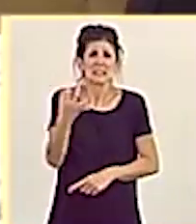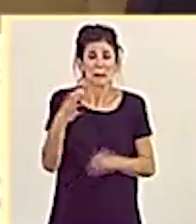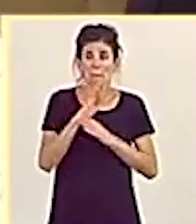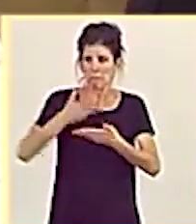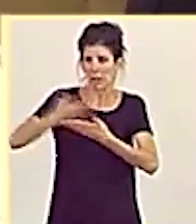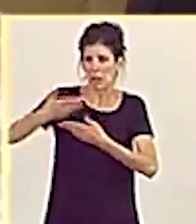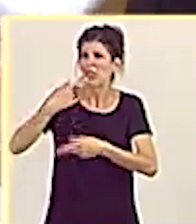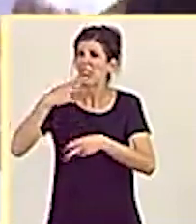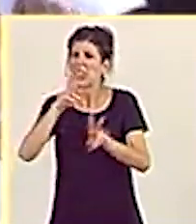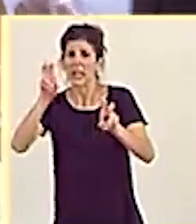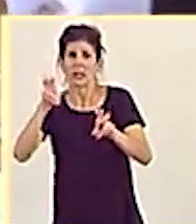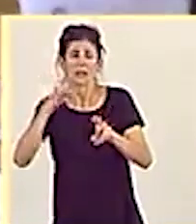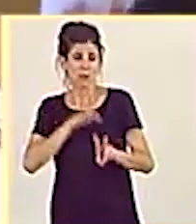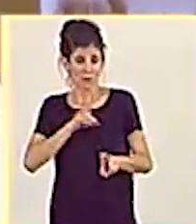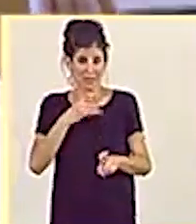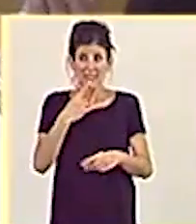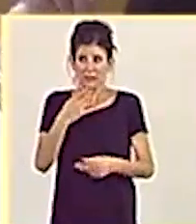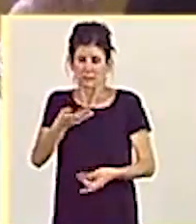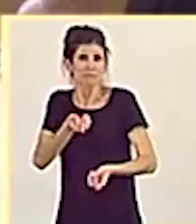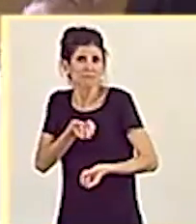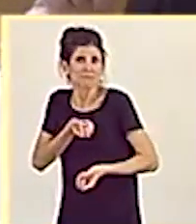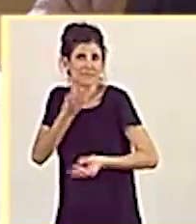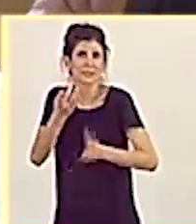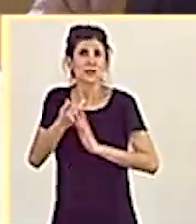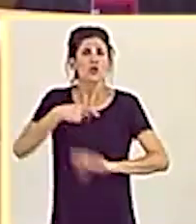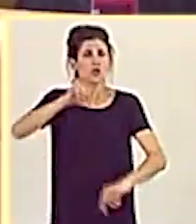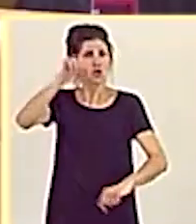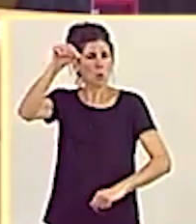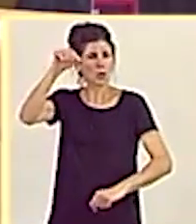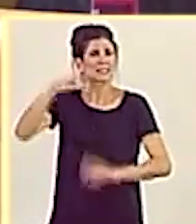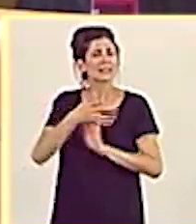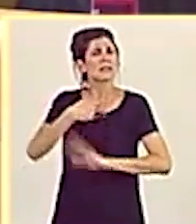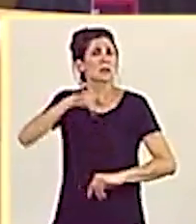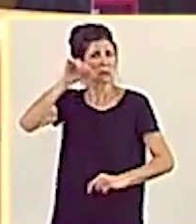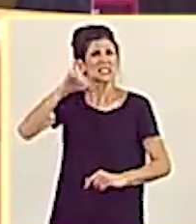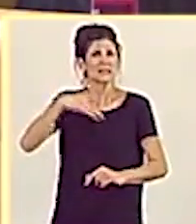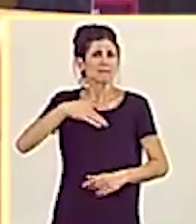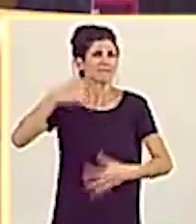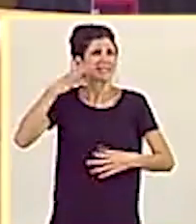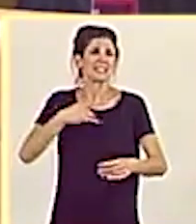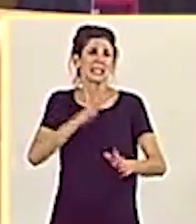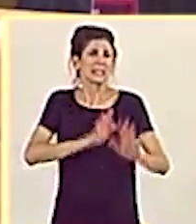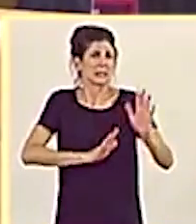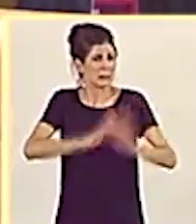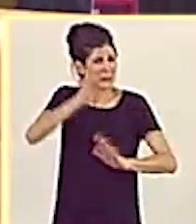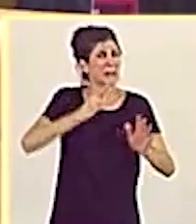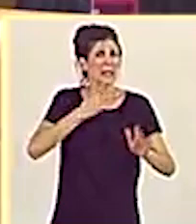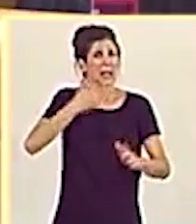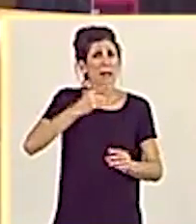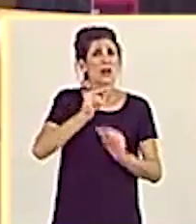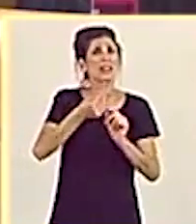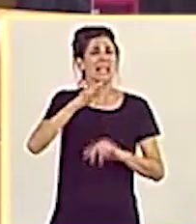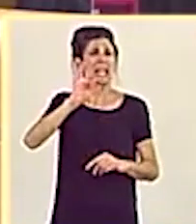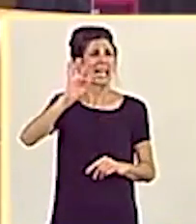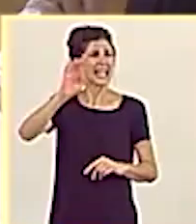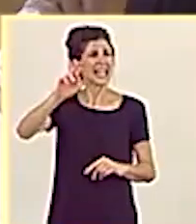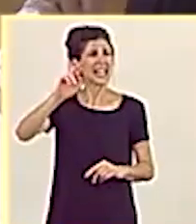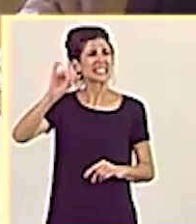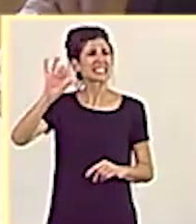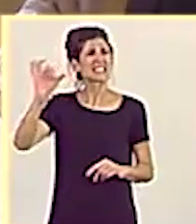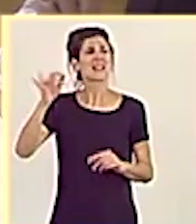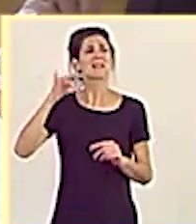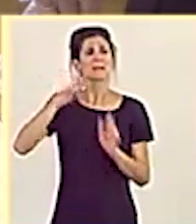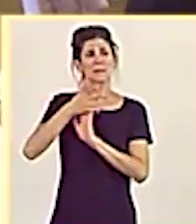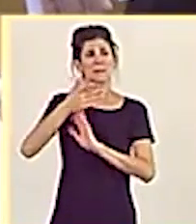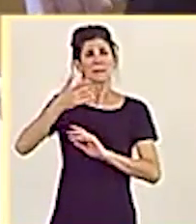periódicos es que nuevas evidencias revelan que los comunistas efectivamente quemaron el Reichstag. Mire, señoría, ustedes